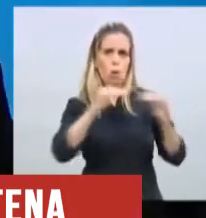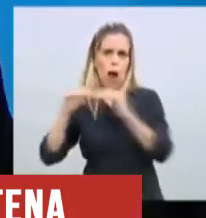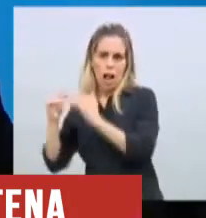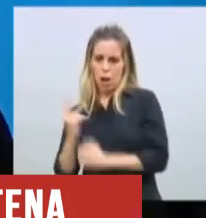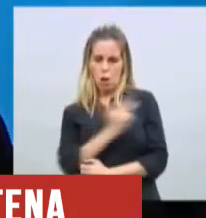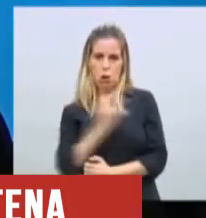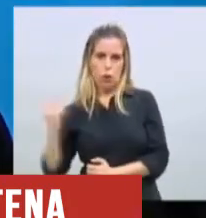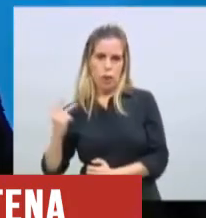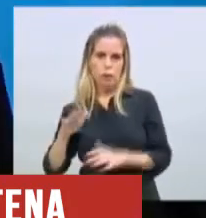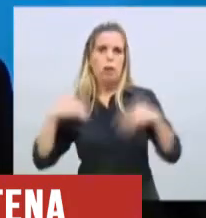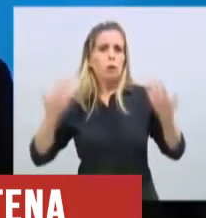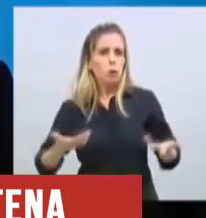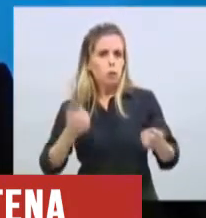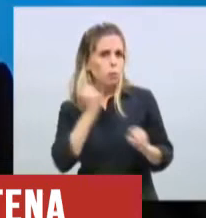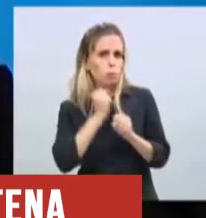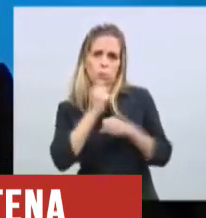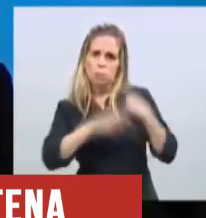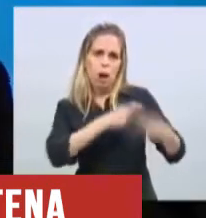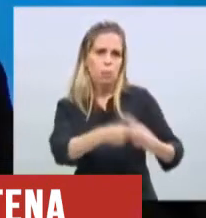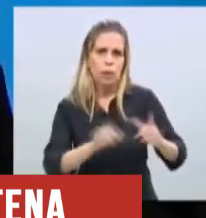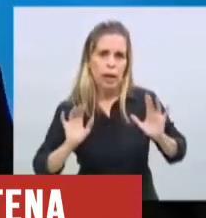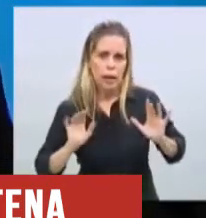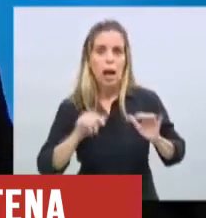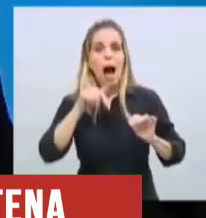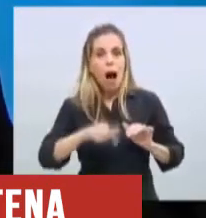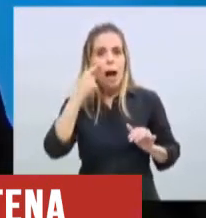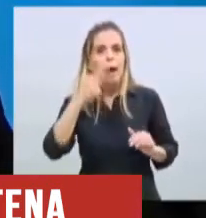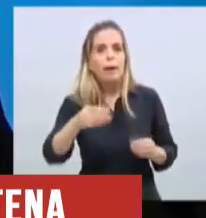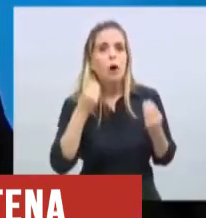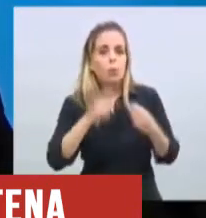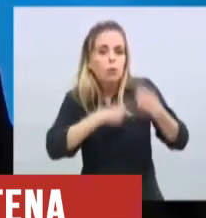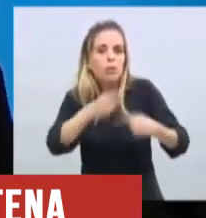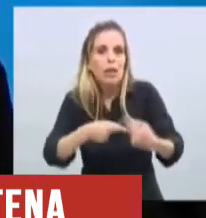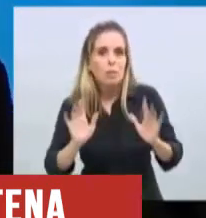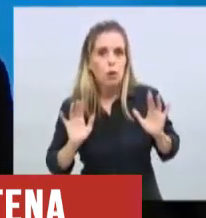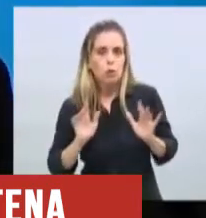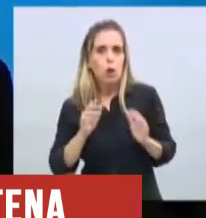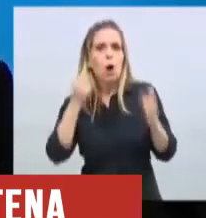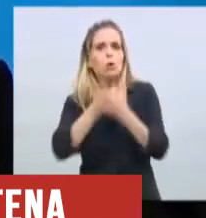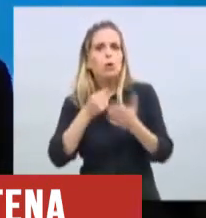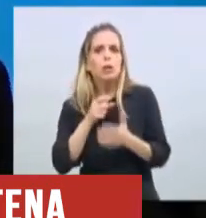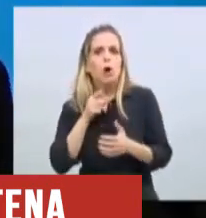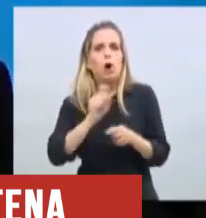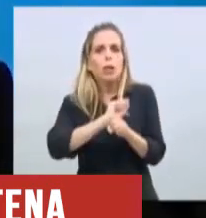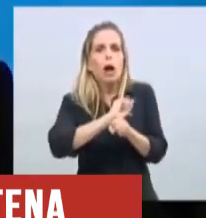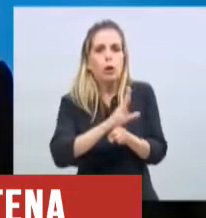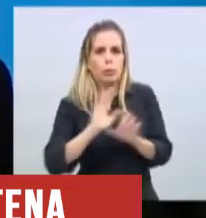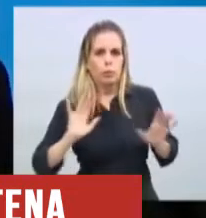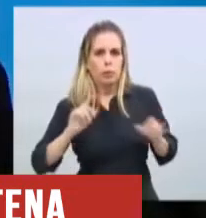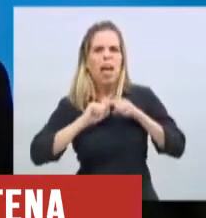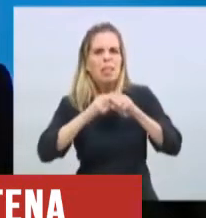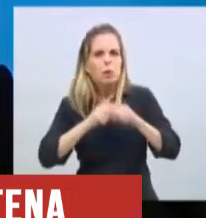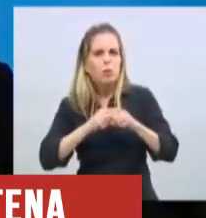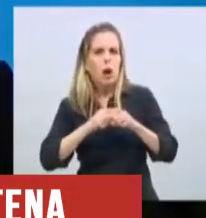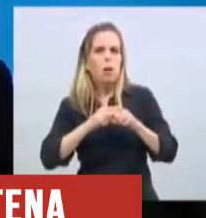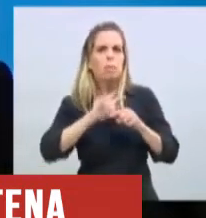tanto, demos vuelta a la página para ver cómo seguimos combatiendo la pandemia y terminemos esta discusión en la que nos